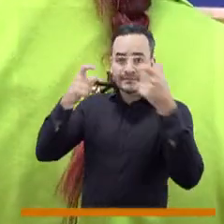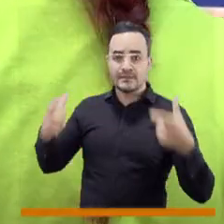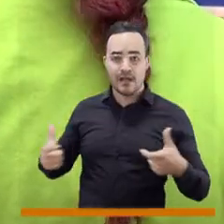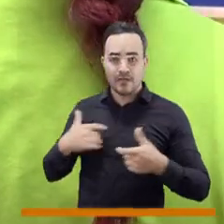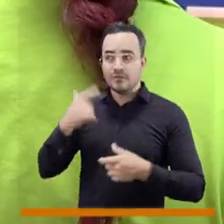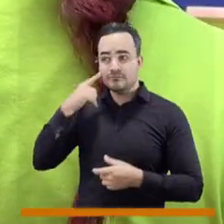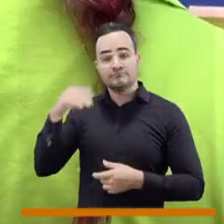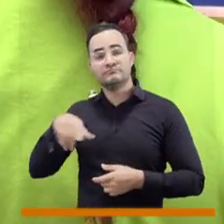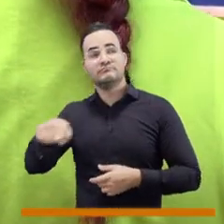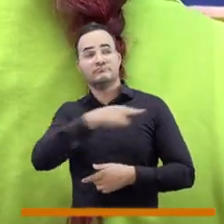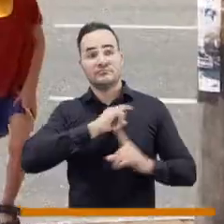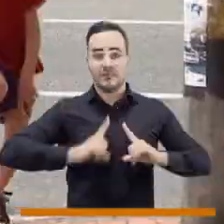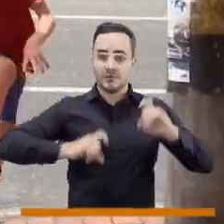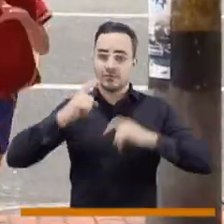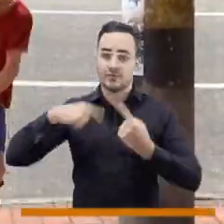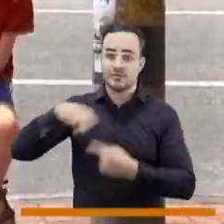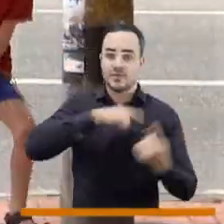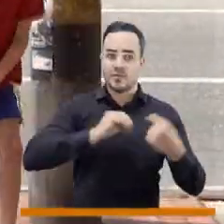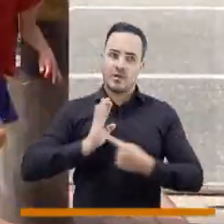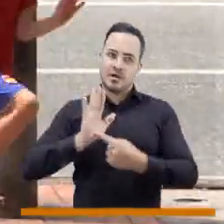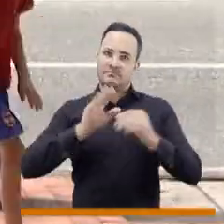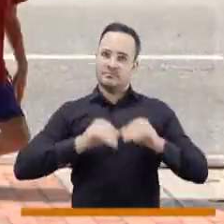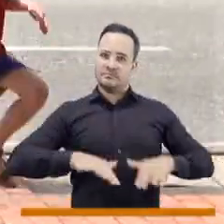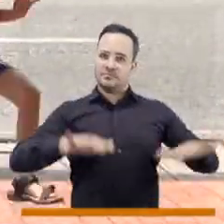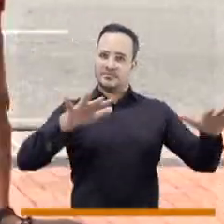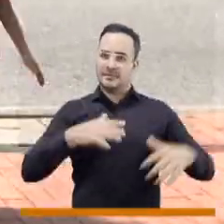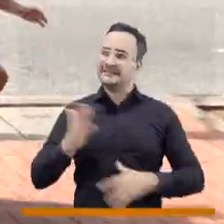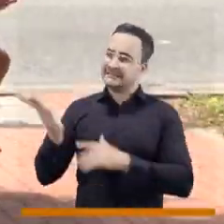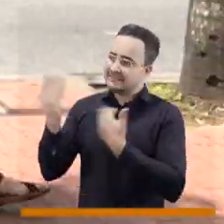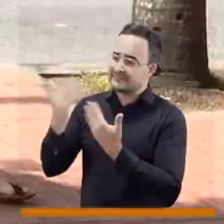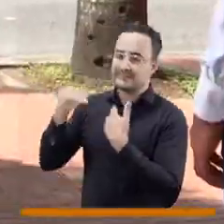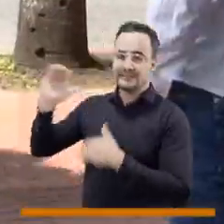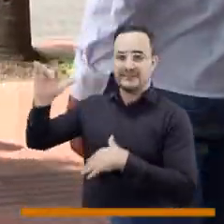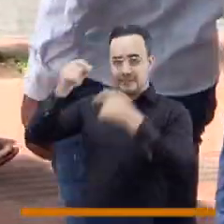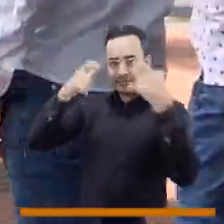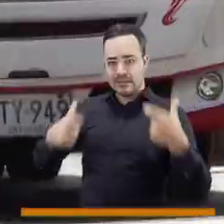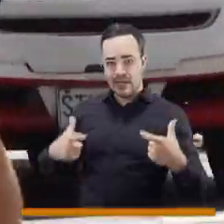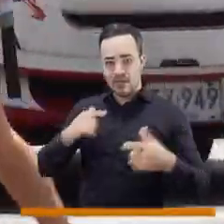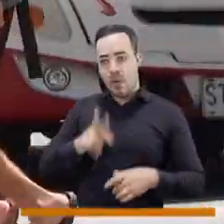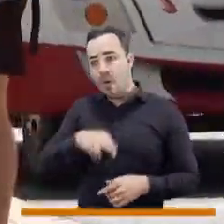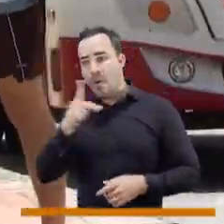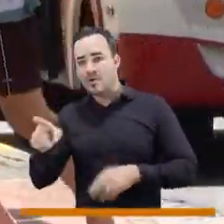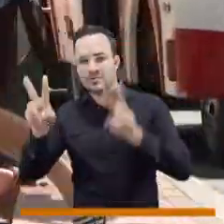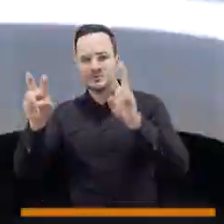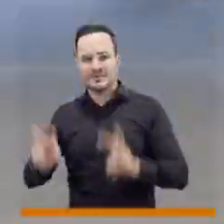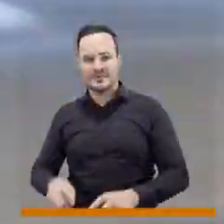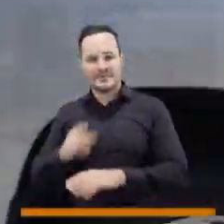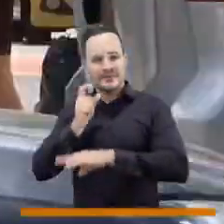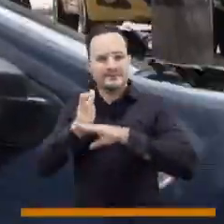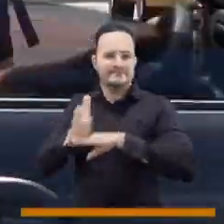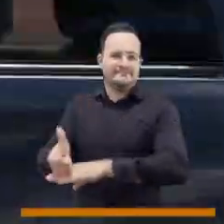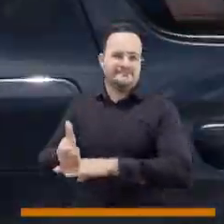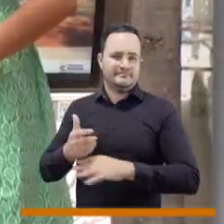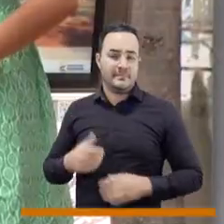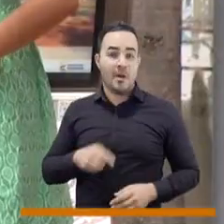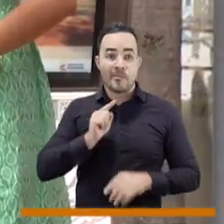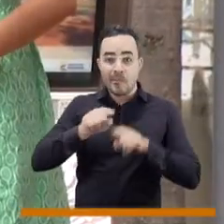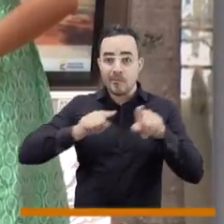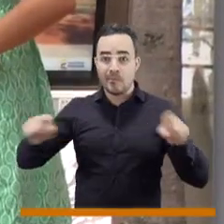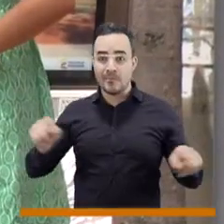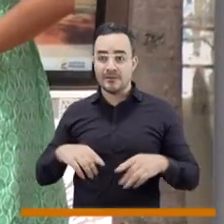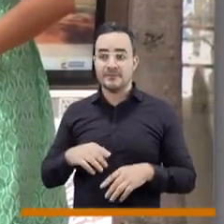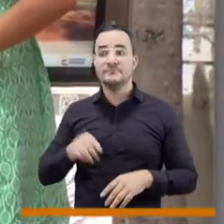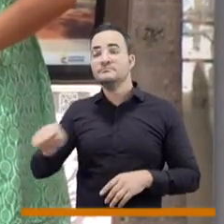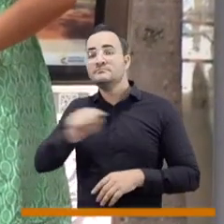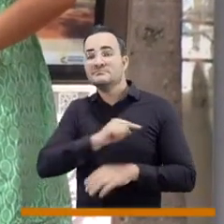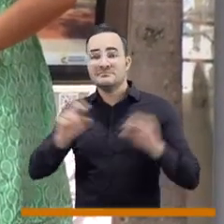capacidad al Estado para regular y actuar ante las distintas expresiones del turismo y además acciones que combatan la gentrificación, un fenómeno